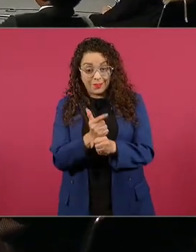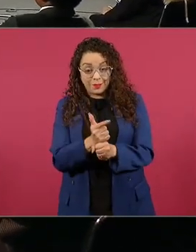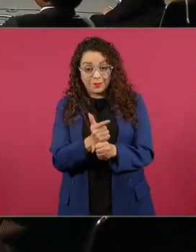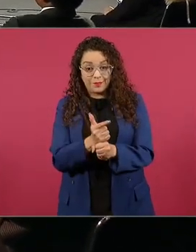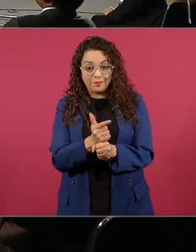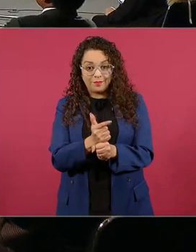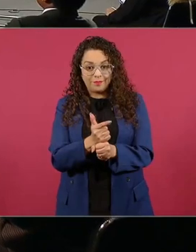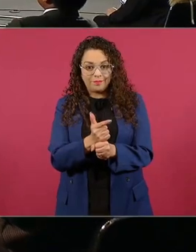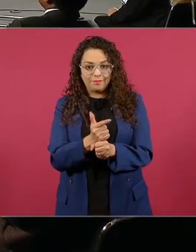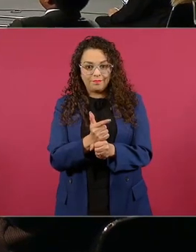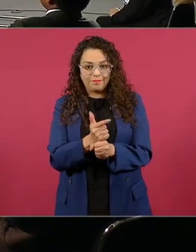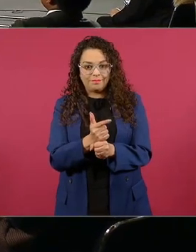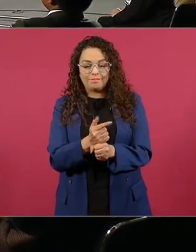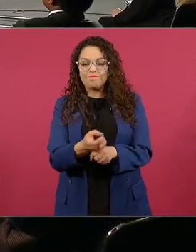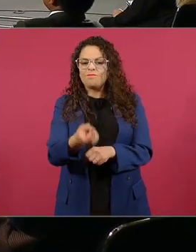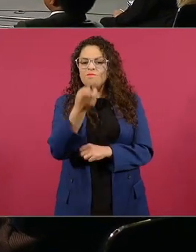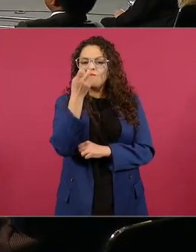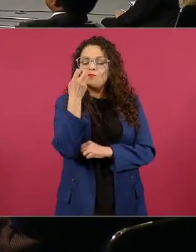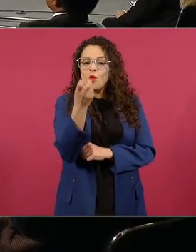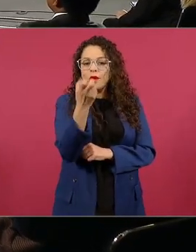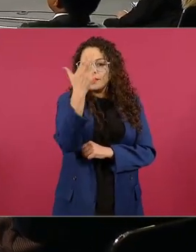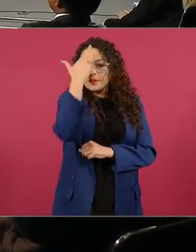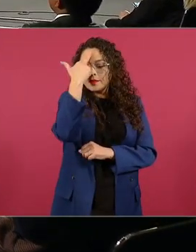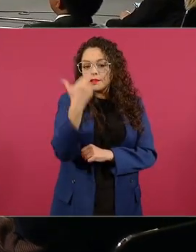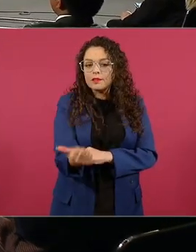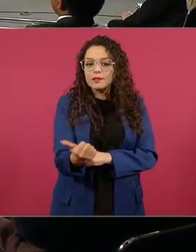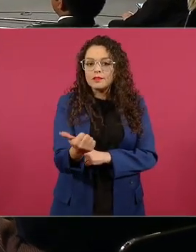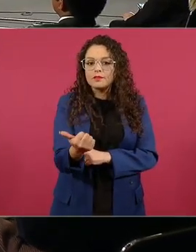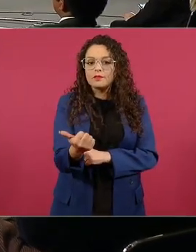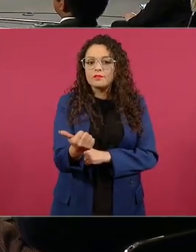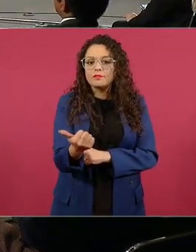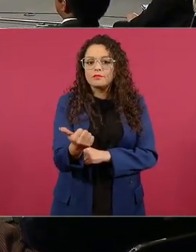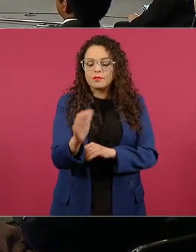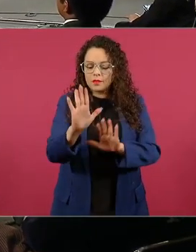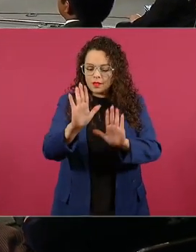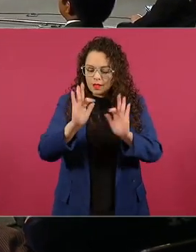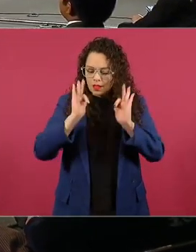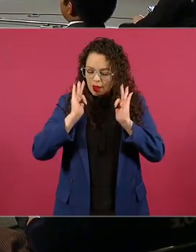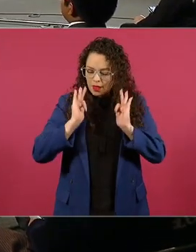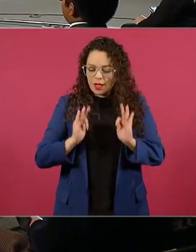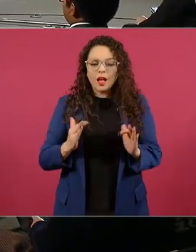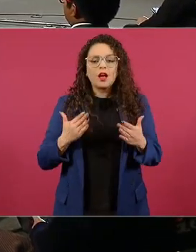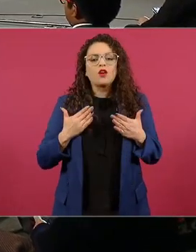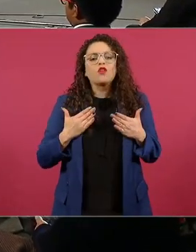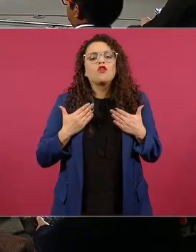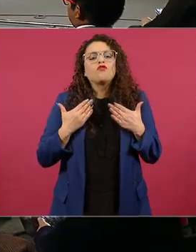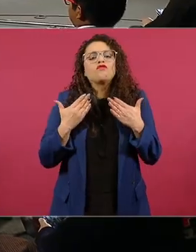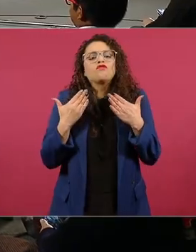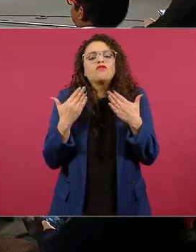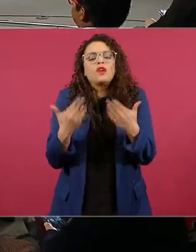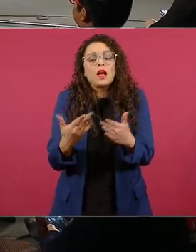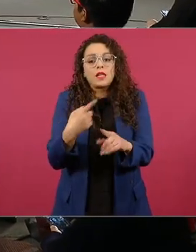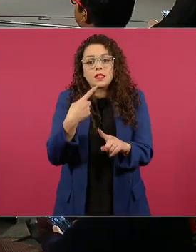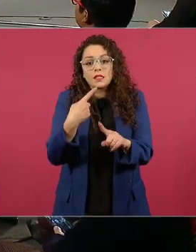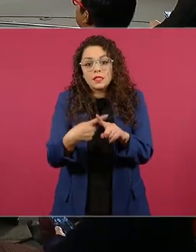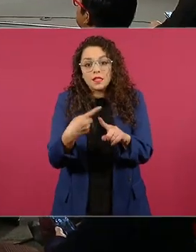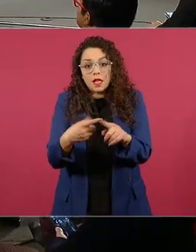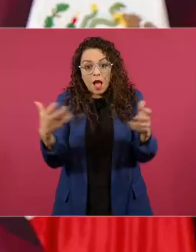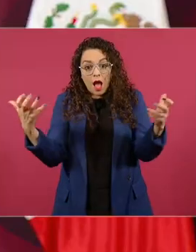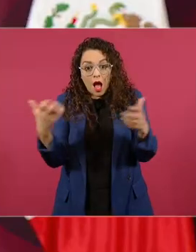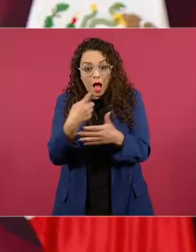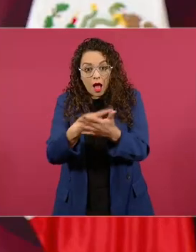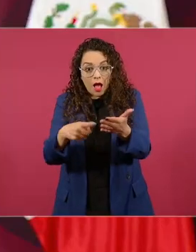hay que dejar todo esto a que el pueblo decida tener confianza